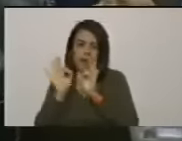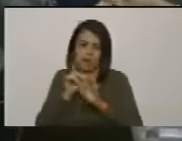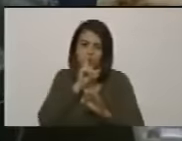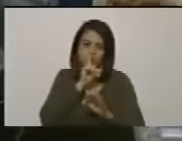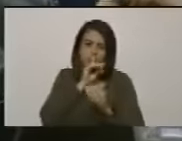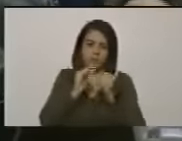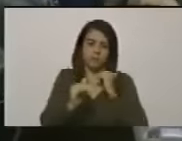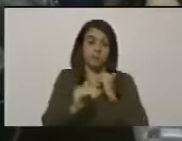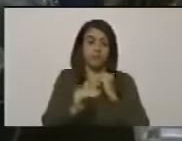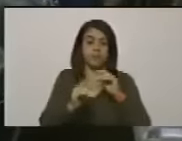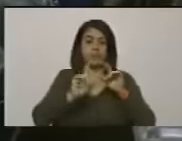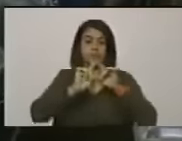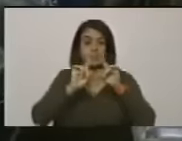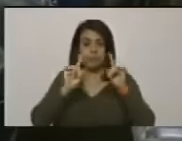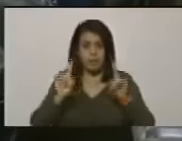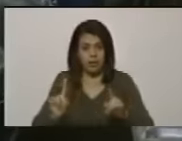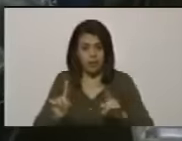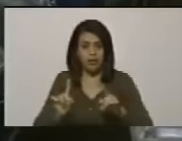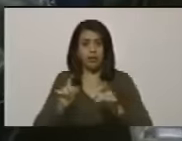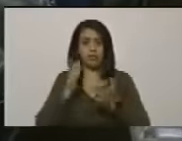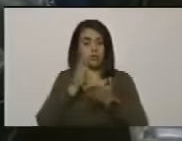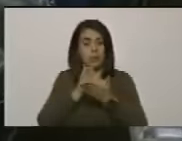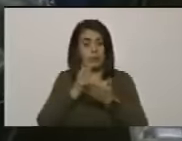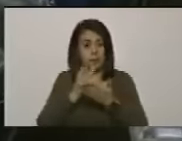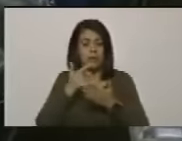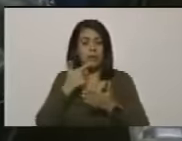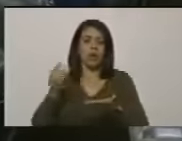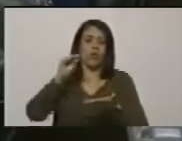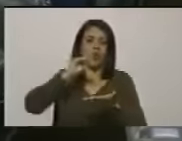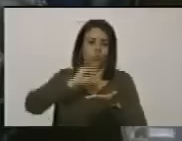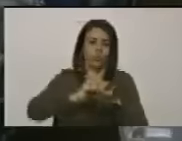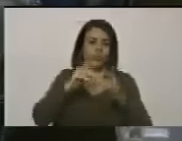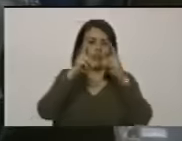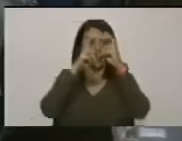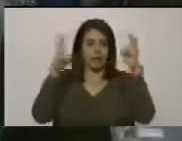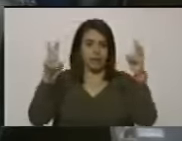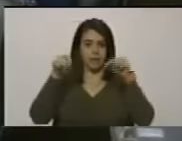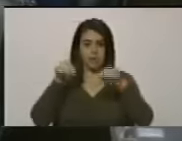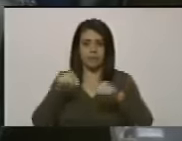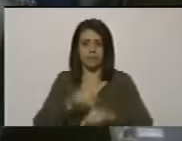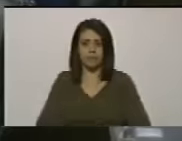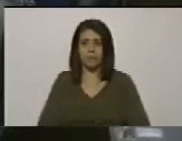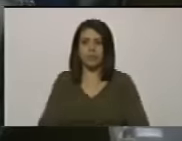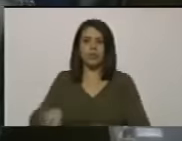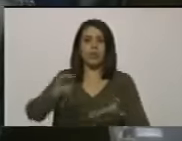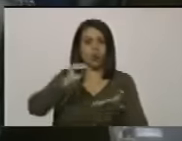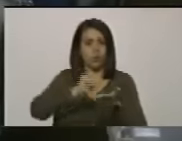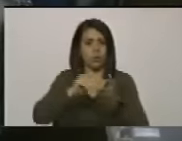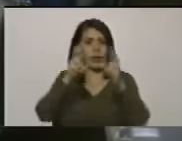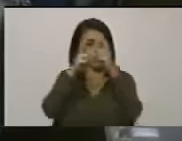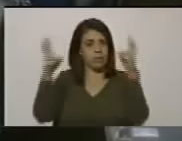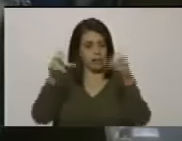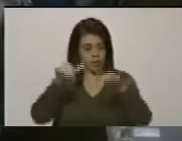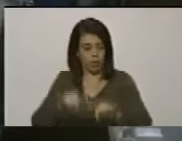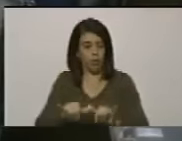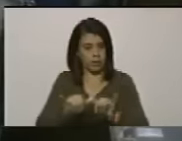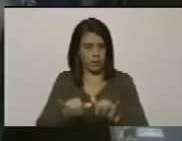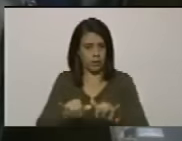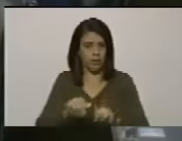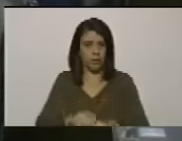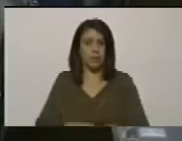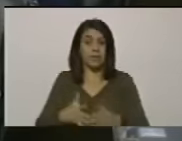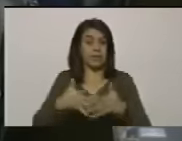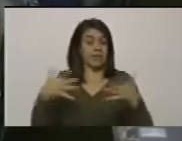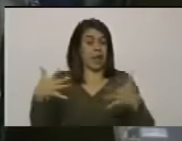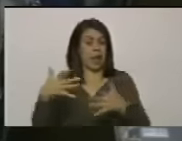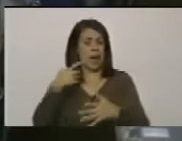en todo caso compañeros en todo caso volviendo al tema que nos ocupa volviendo al tema que nos ocupa la